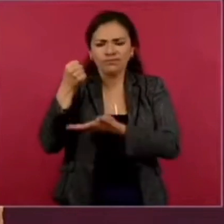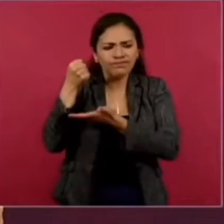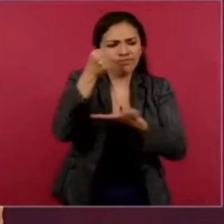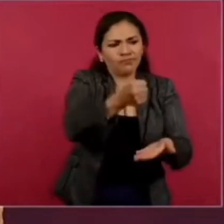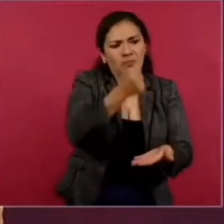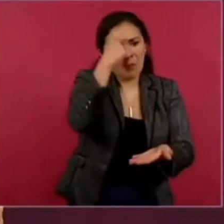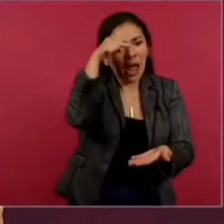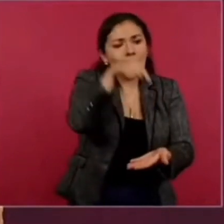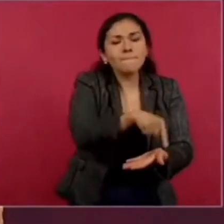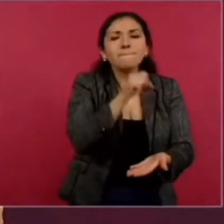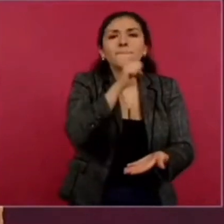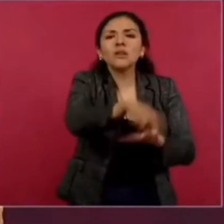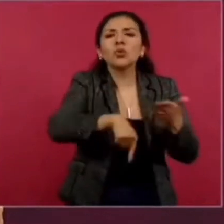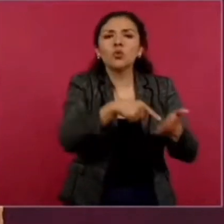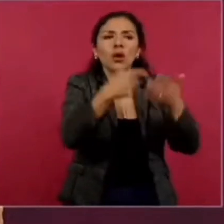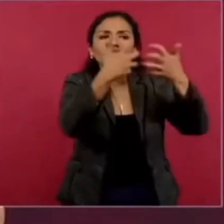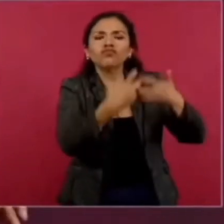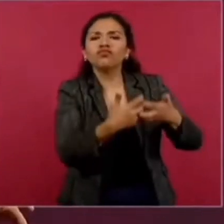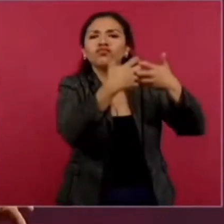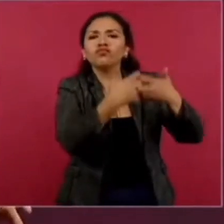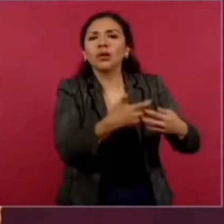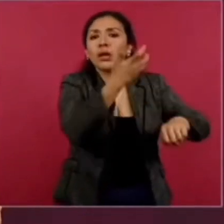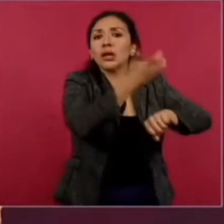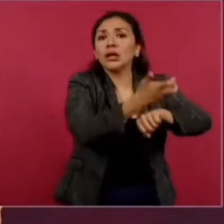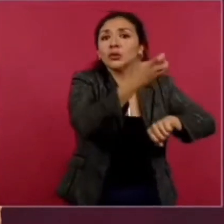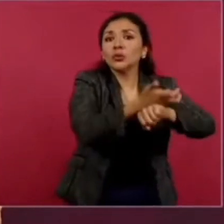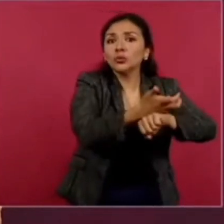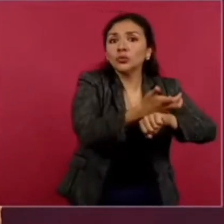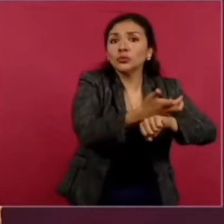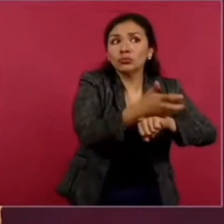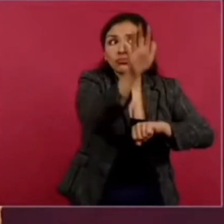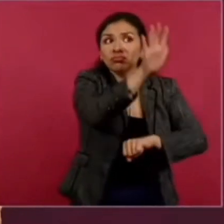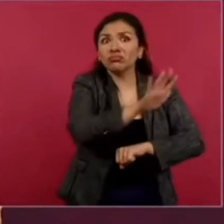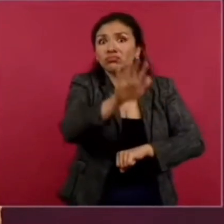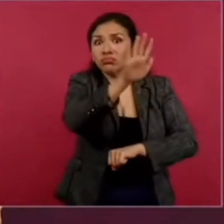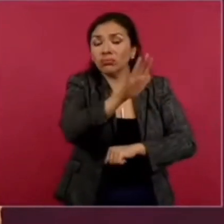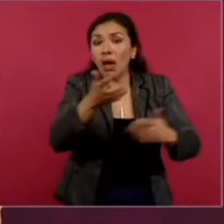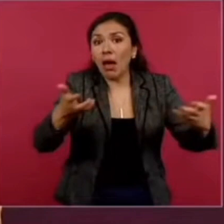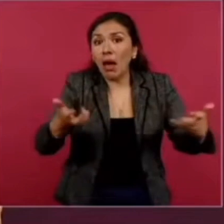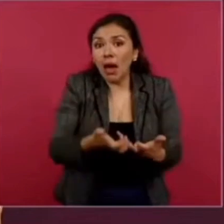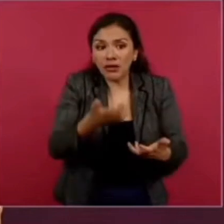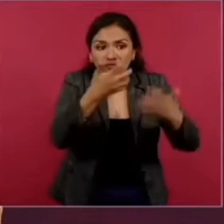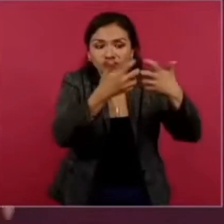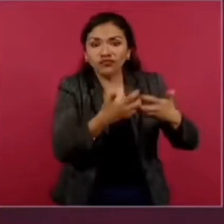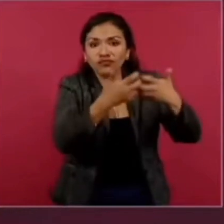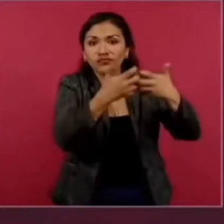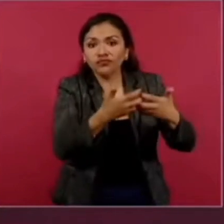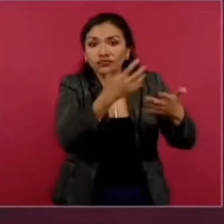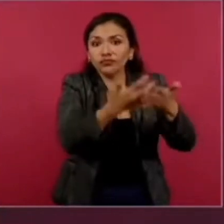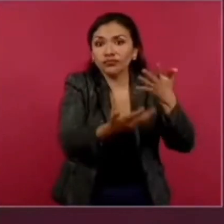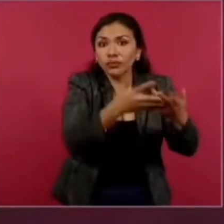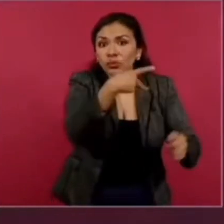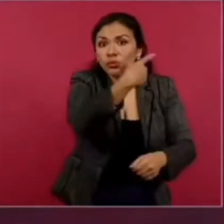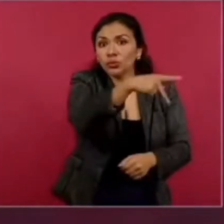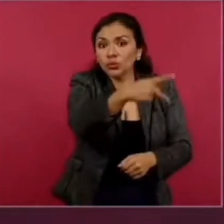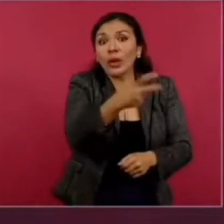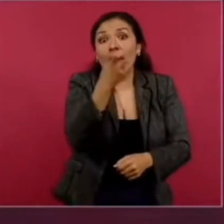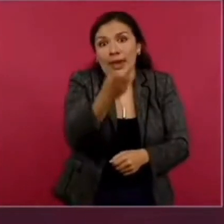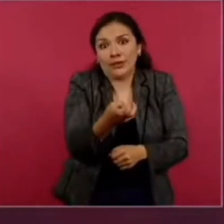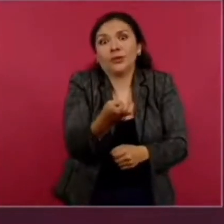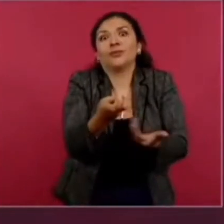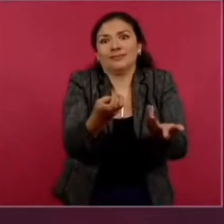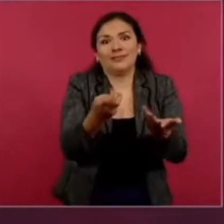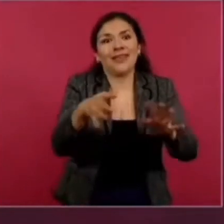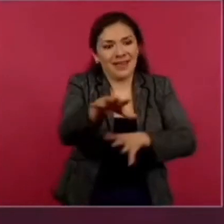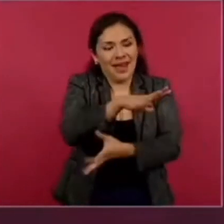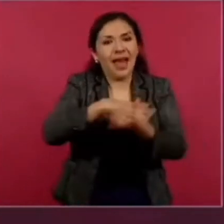en Estados Unidos y en América del Norte. Esto es avanzar